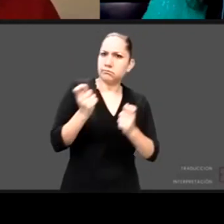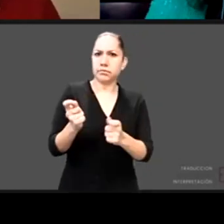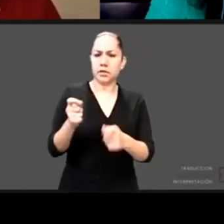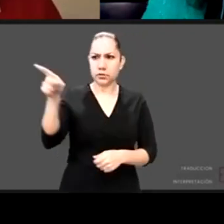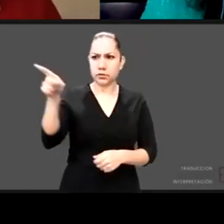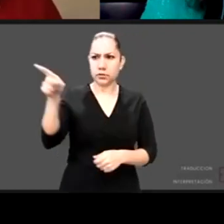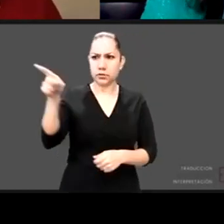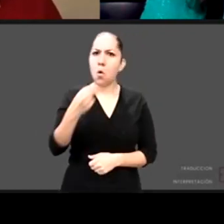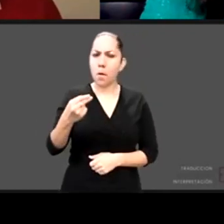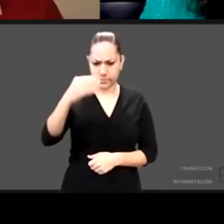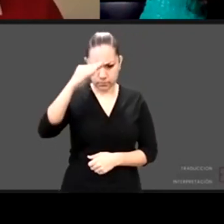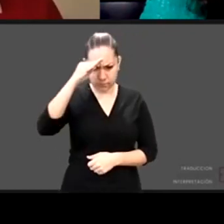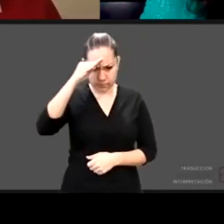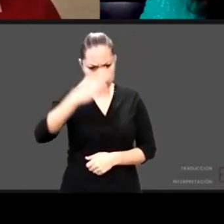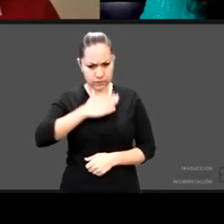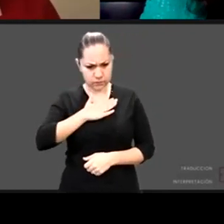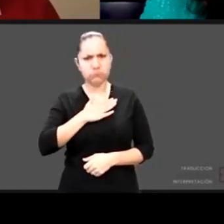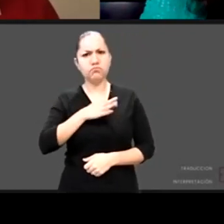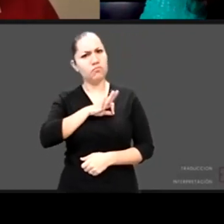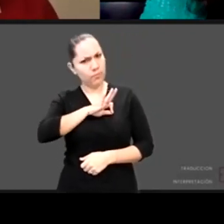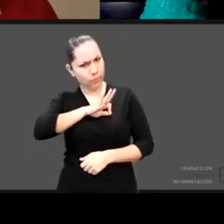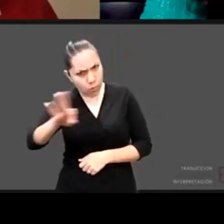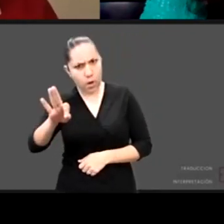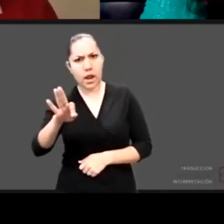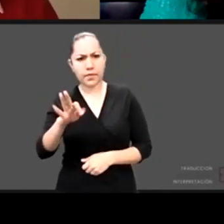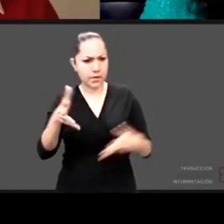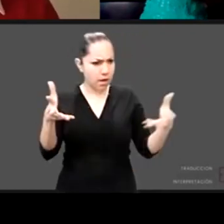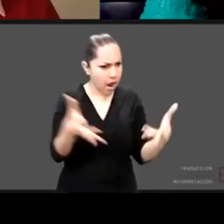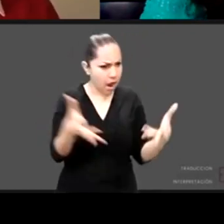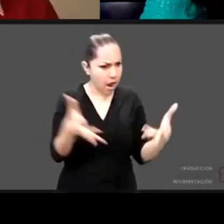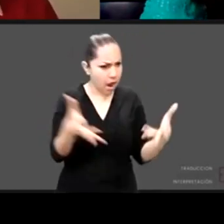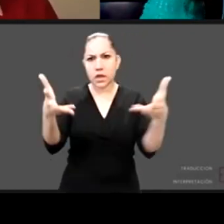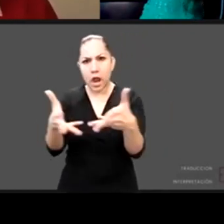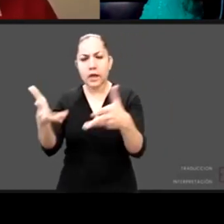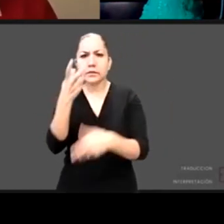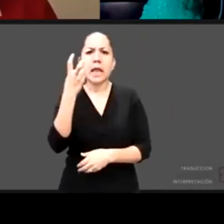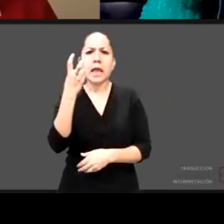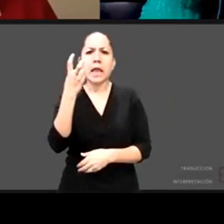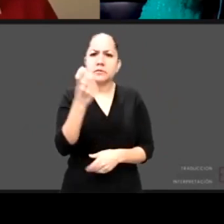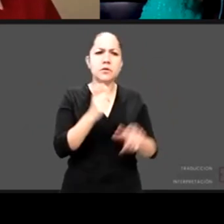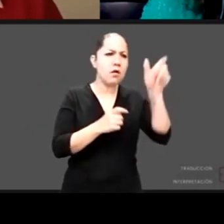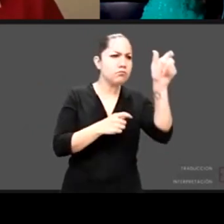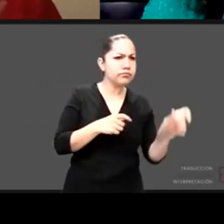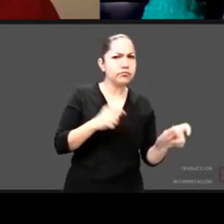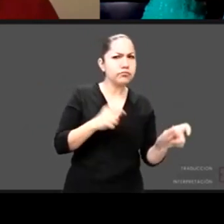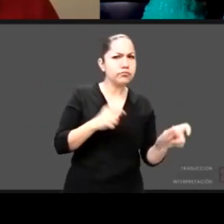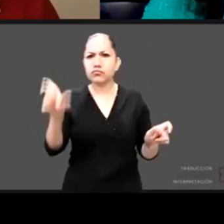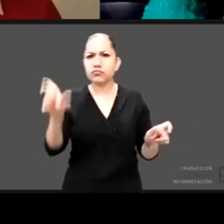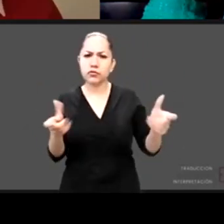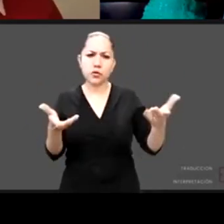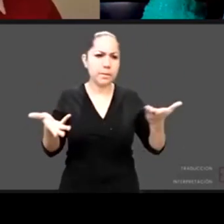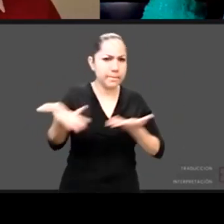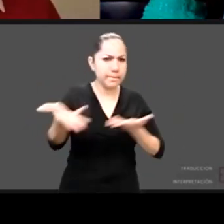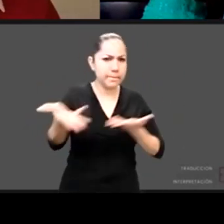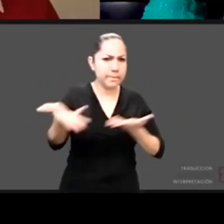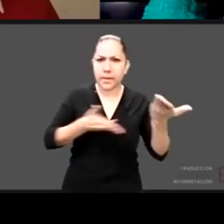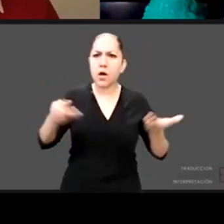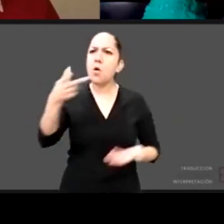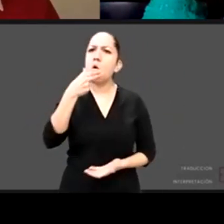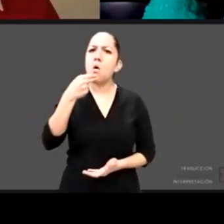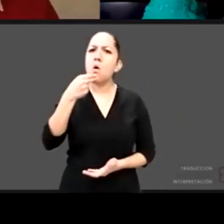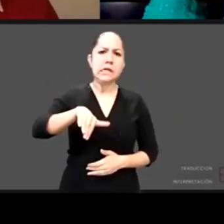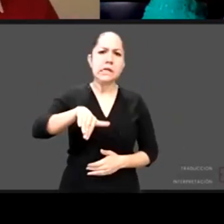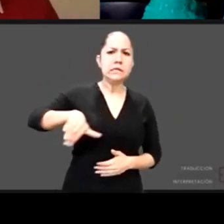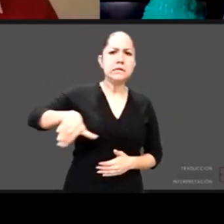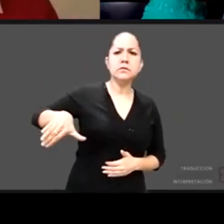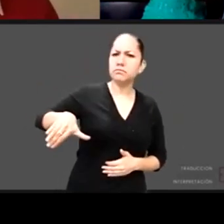puedan así redistribuirse los roles y tener finalmente un papel más activo y bueno todos los elementos que menciona